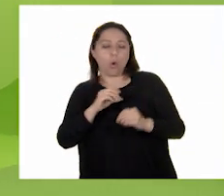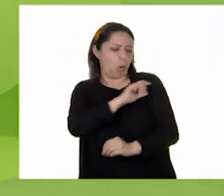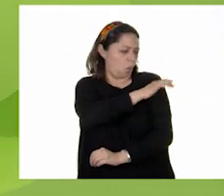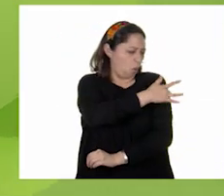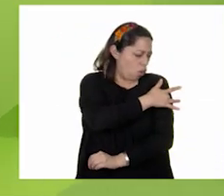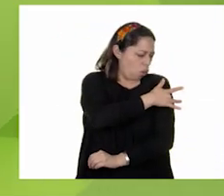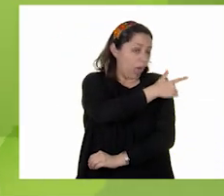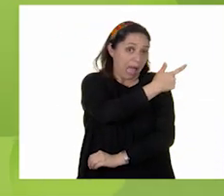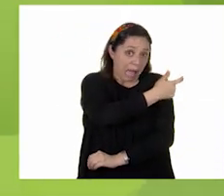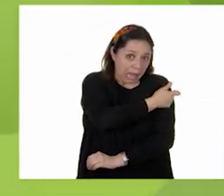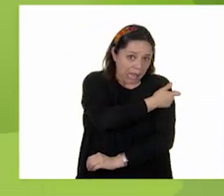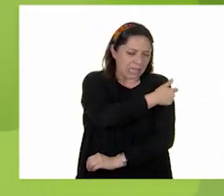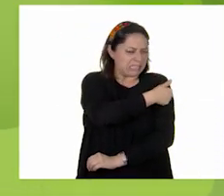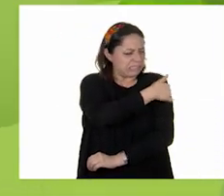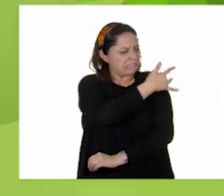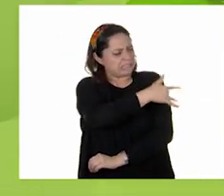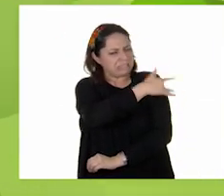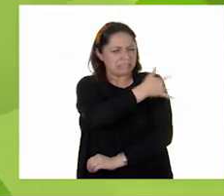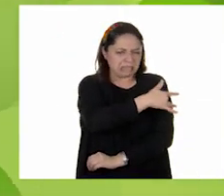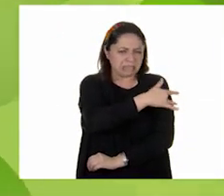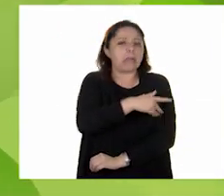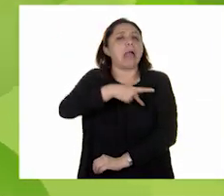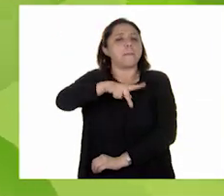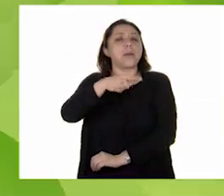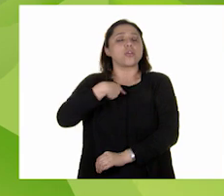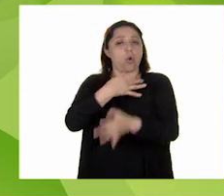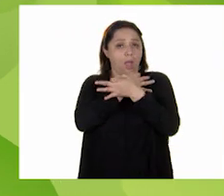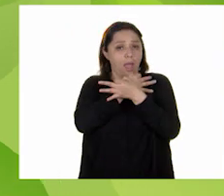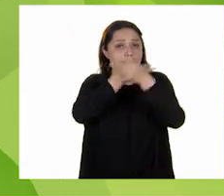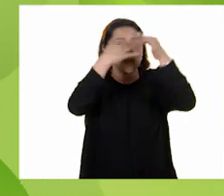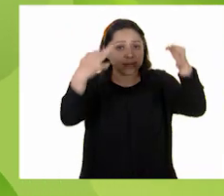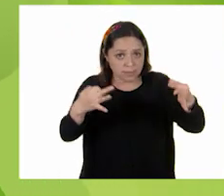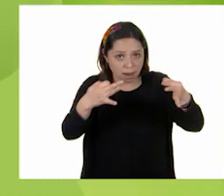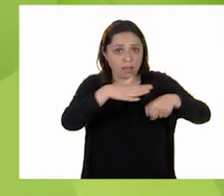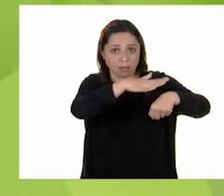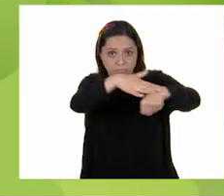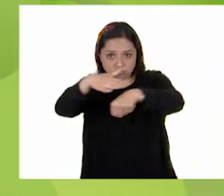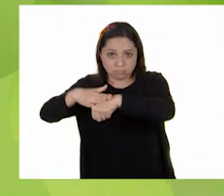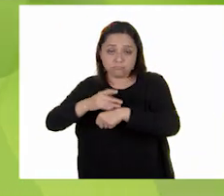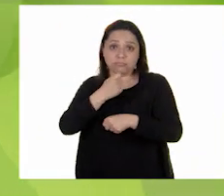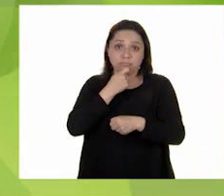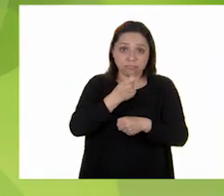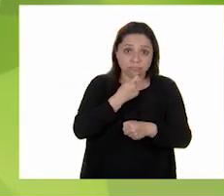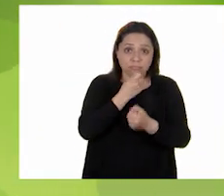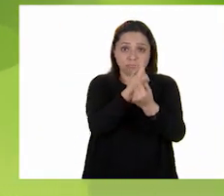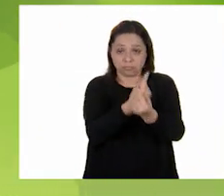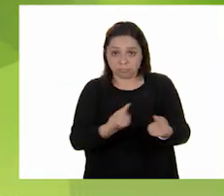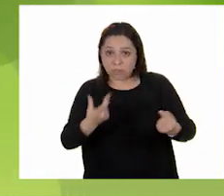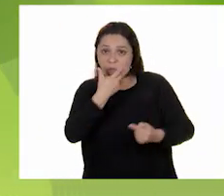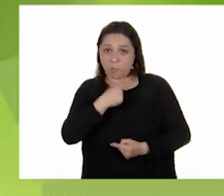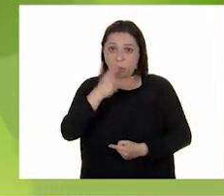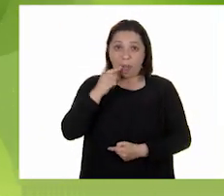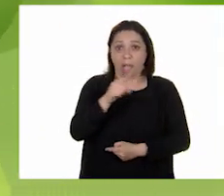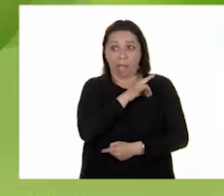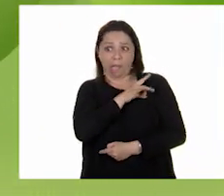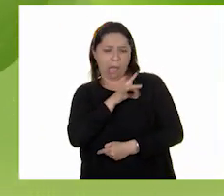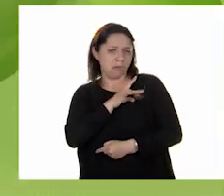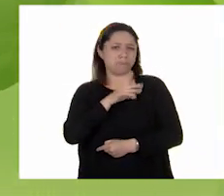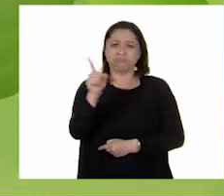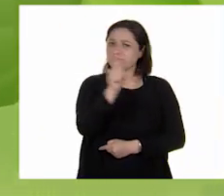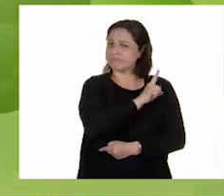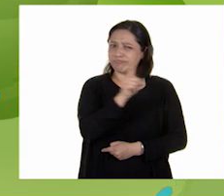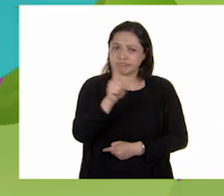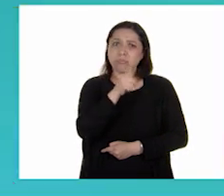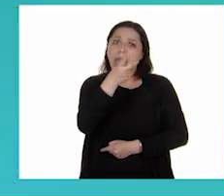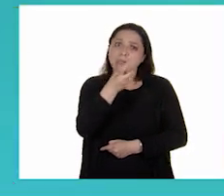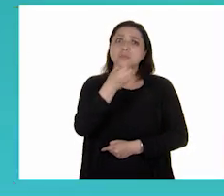aplicó. Y quiero decirle a todas las niñas y niños que nos ven, que no le tengan miedo a la vacuna. Es algo muy bueno y los